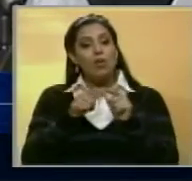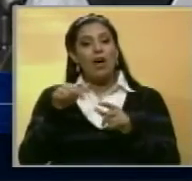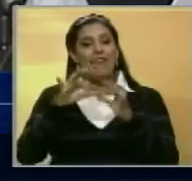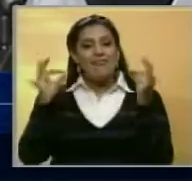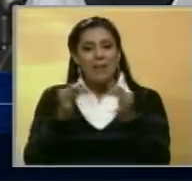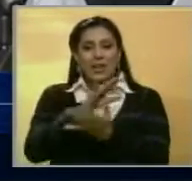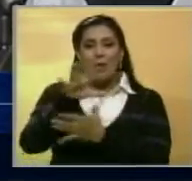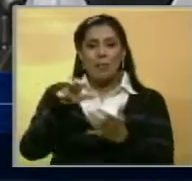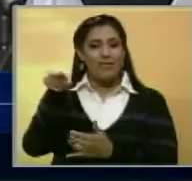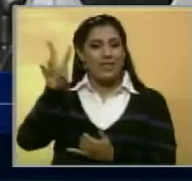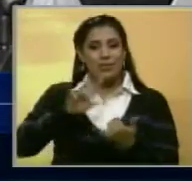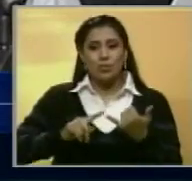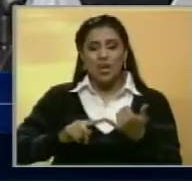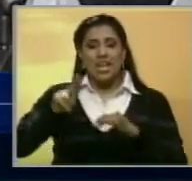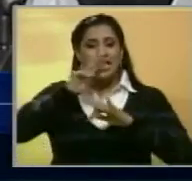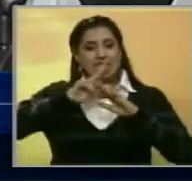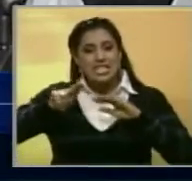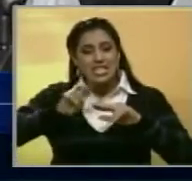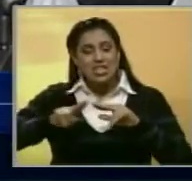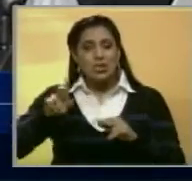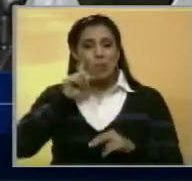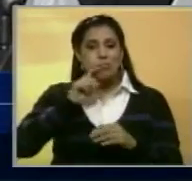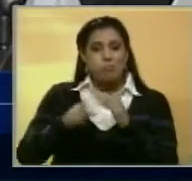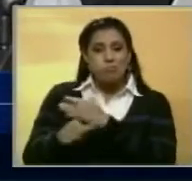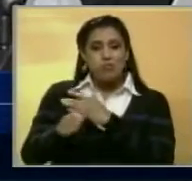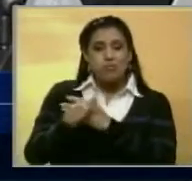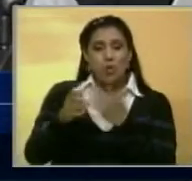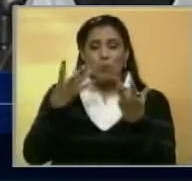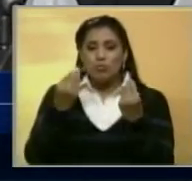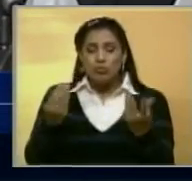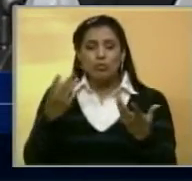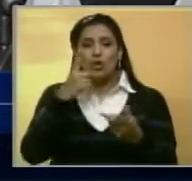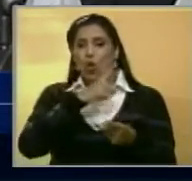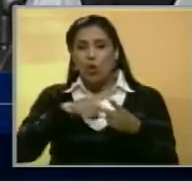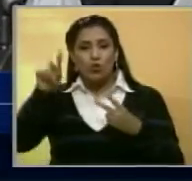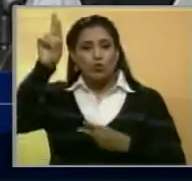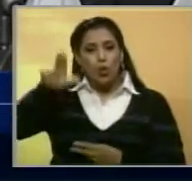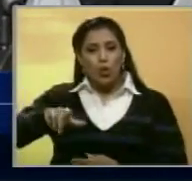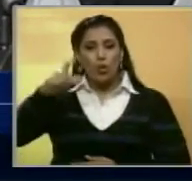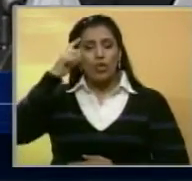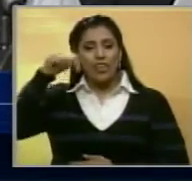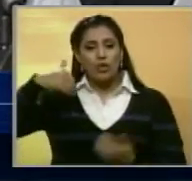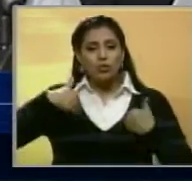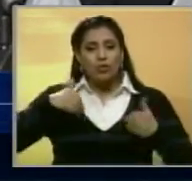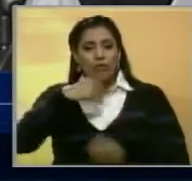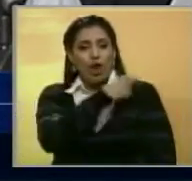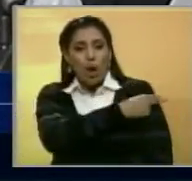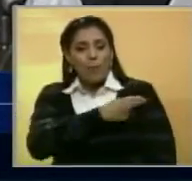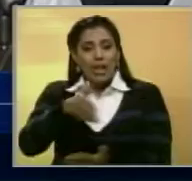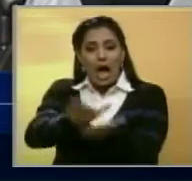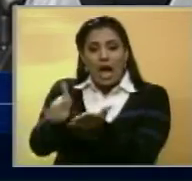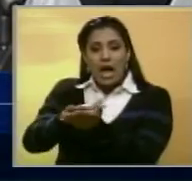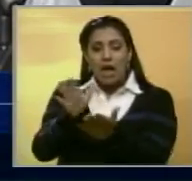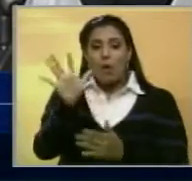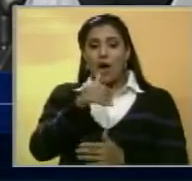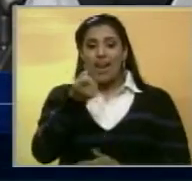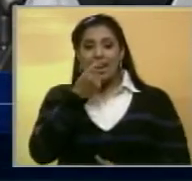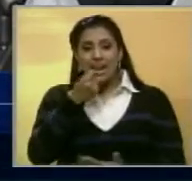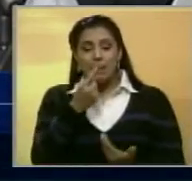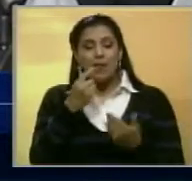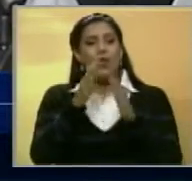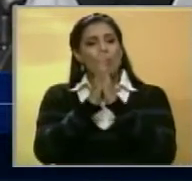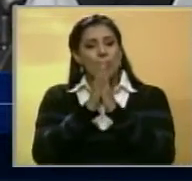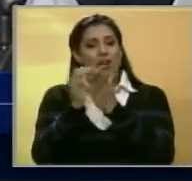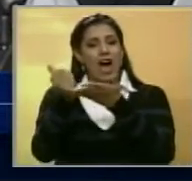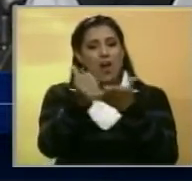de la familia, de los niñitos, de lo que acontece diariamente en nuestros hospitales, se le pedía por los